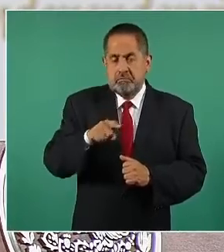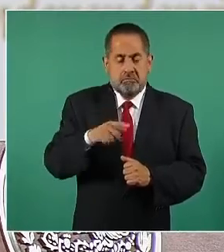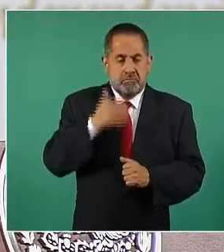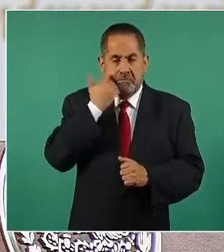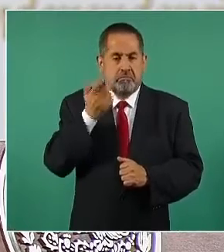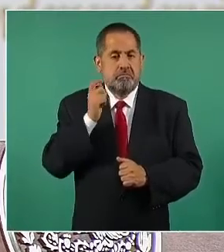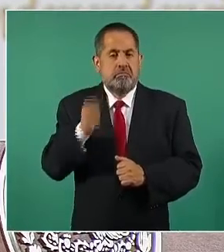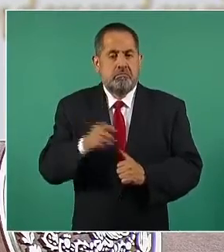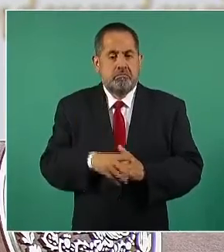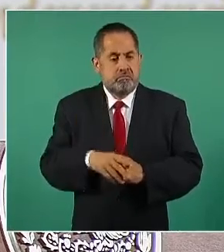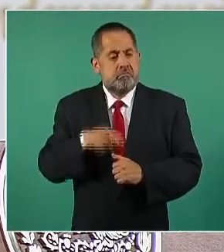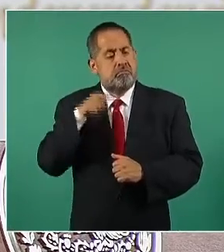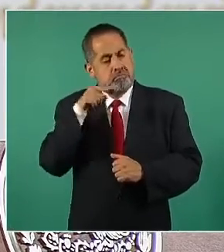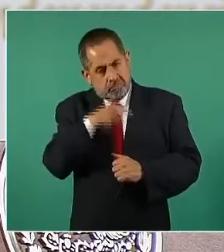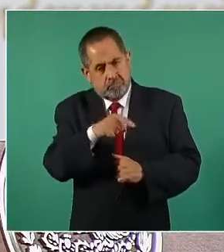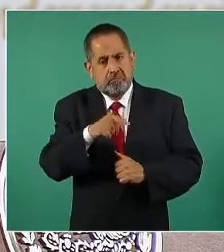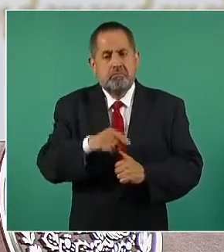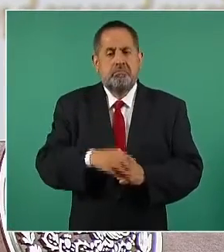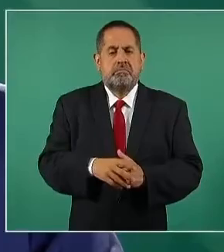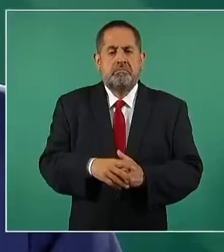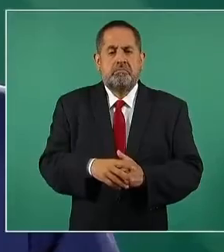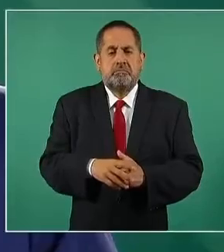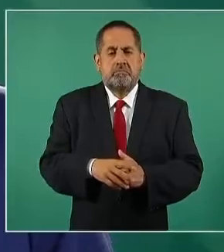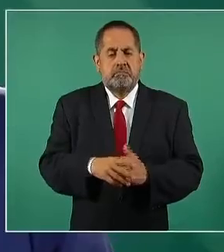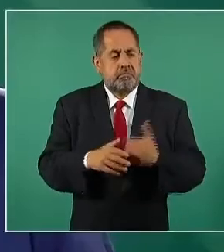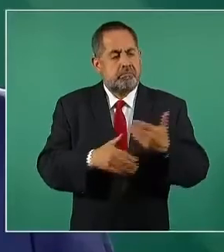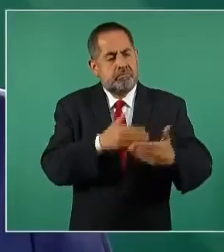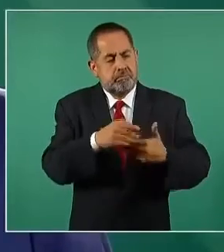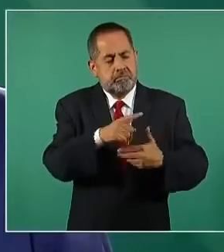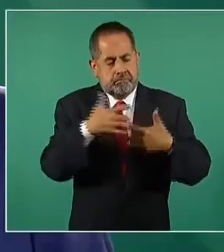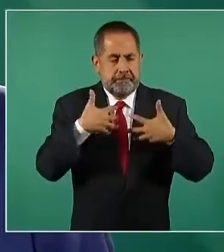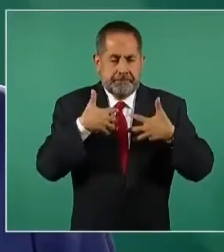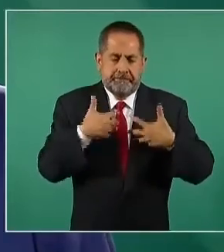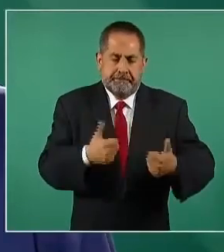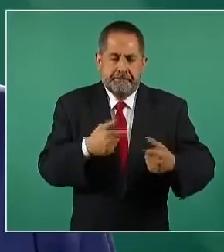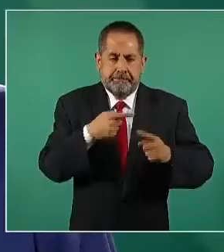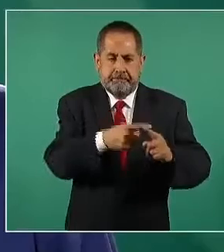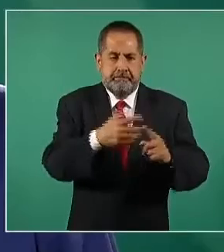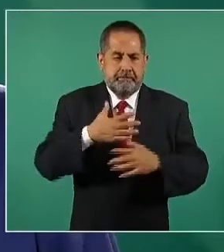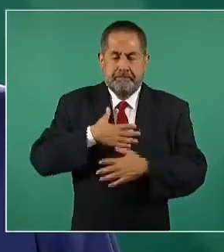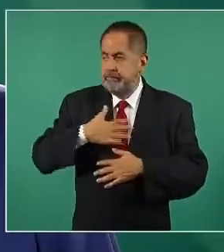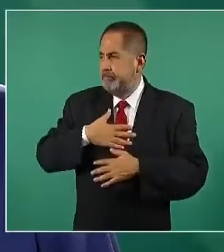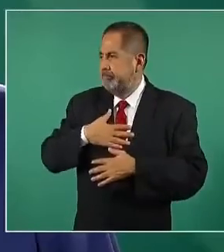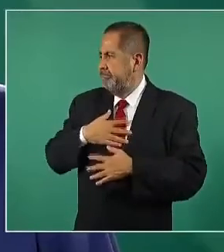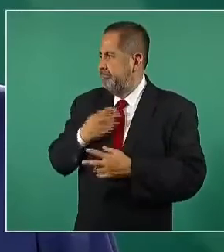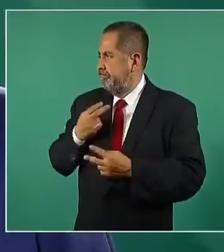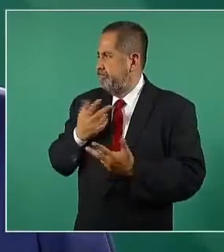él comprenda mi situación,